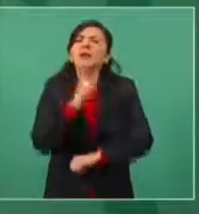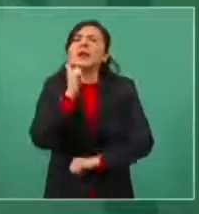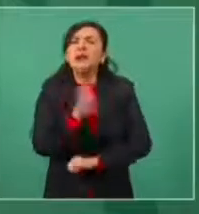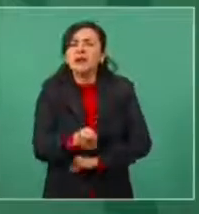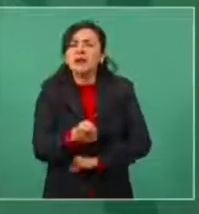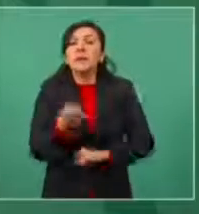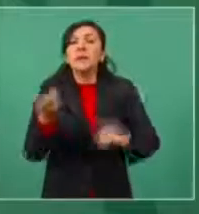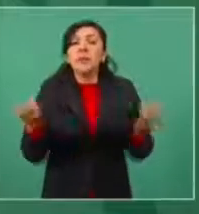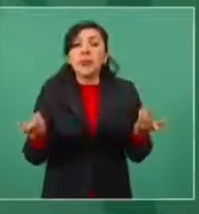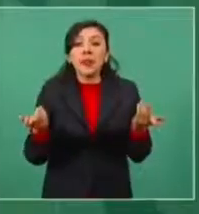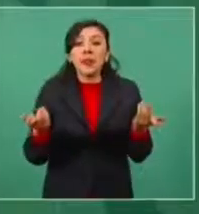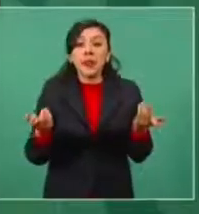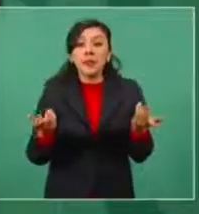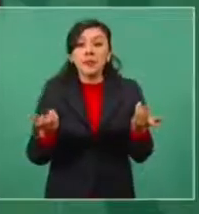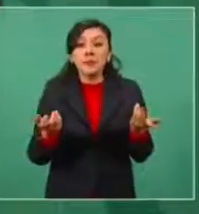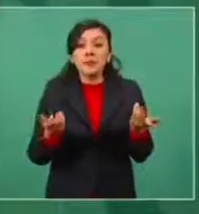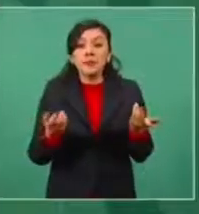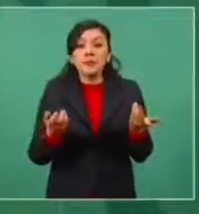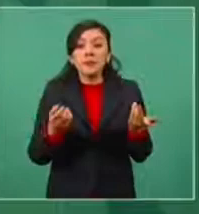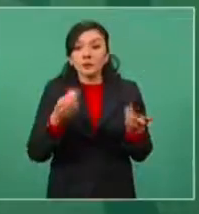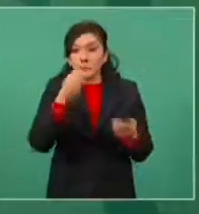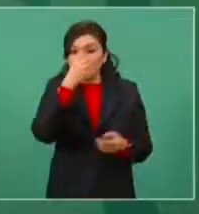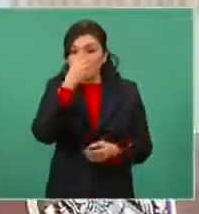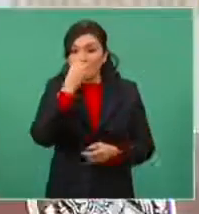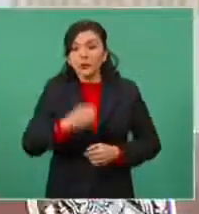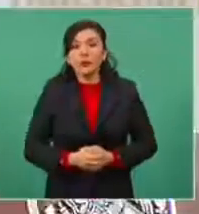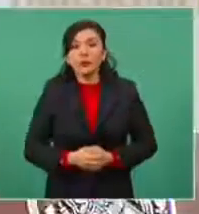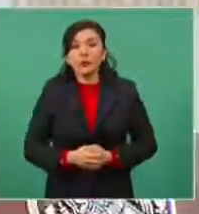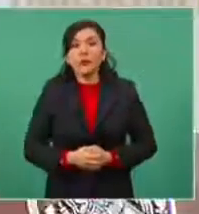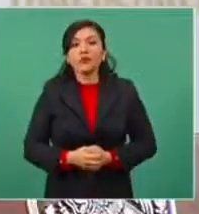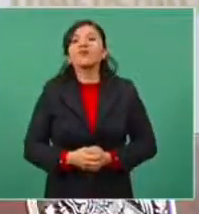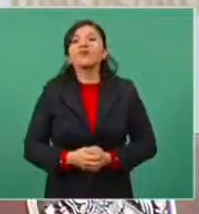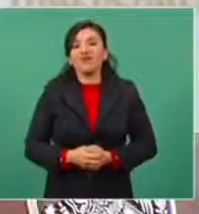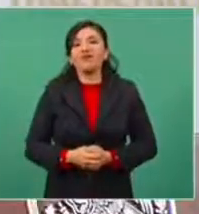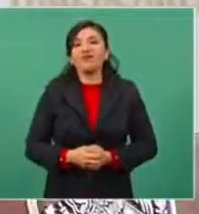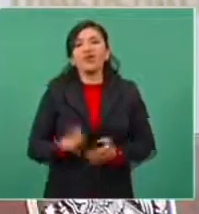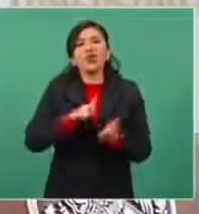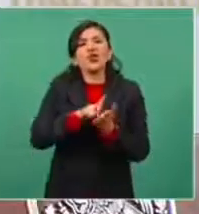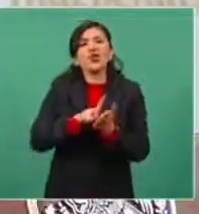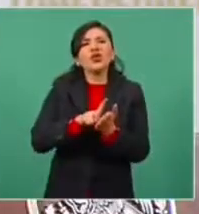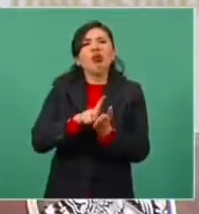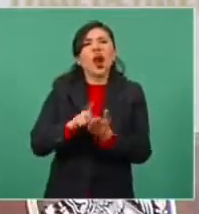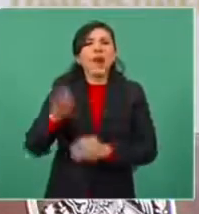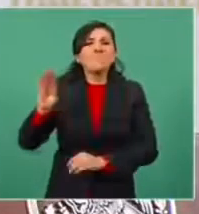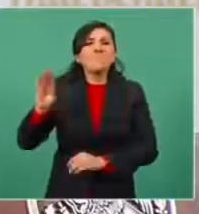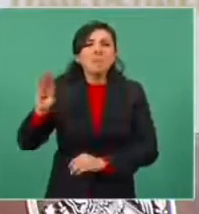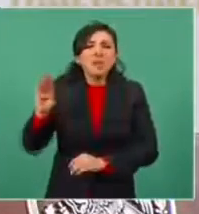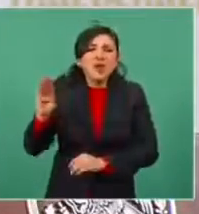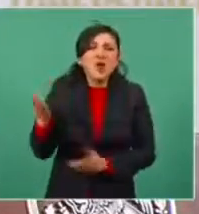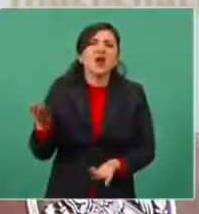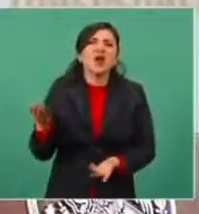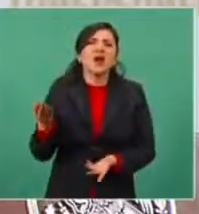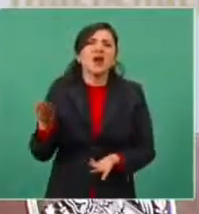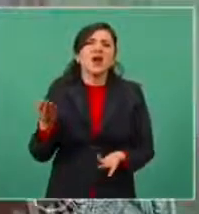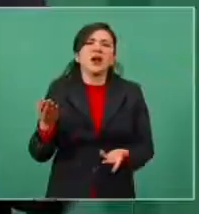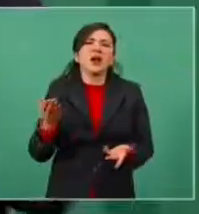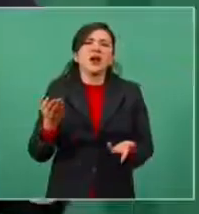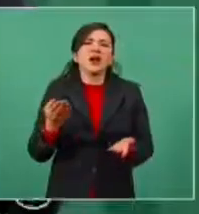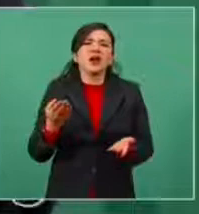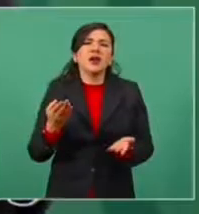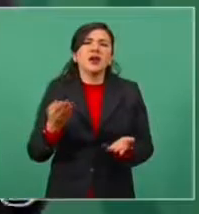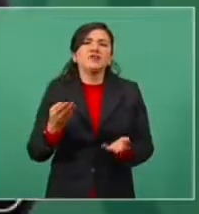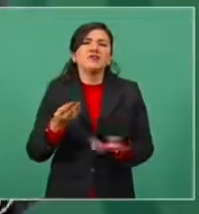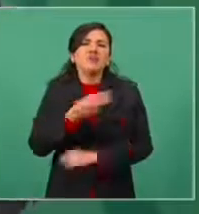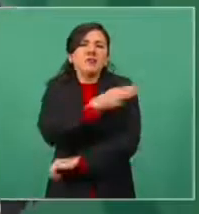ya la marihuana, incluso en Estados Unidos, en la mayor parte del